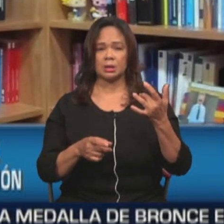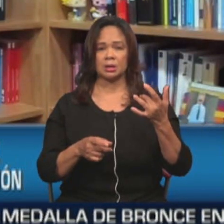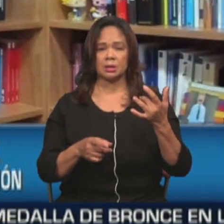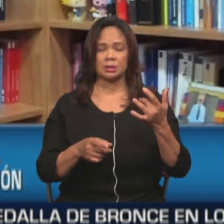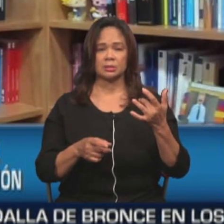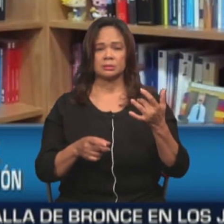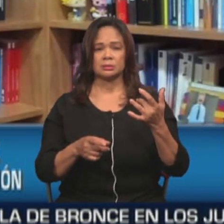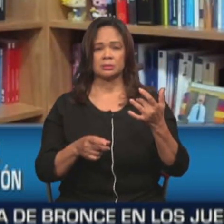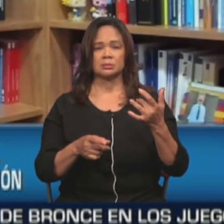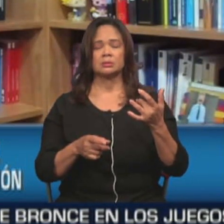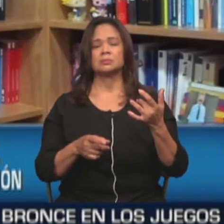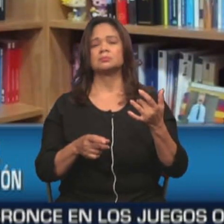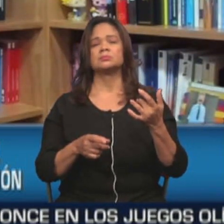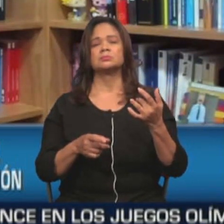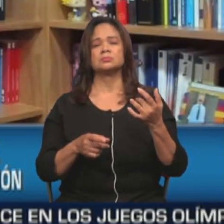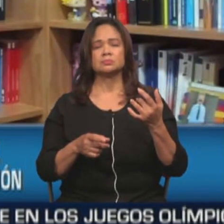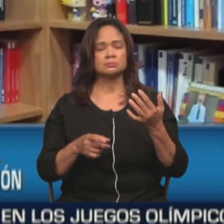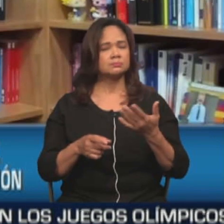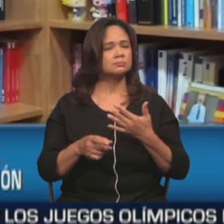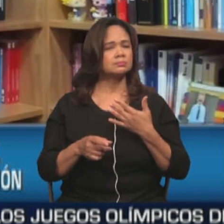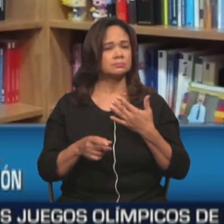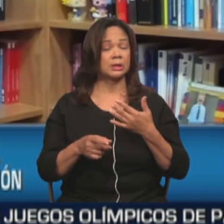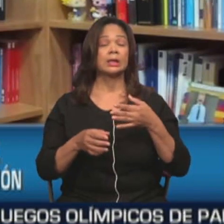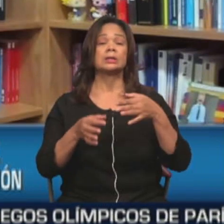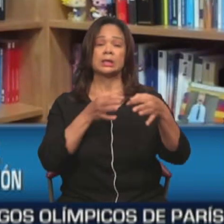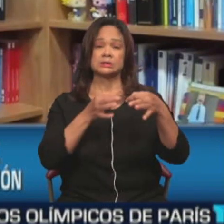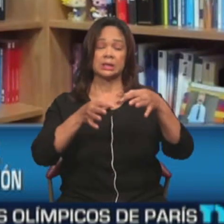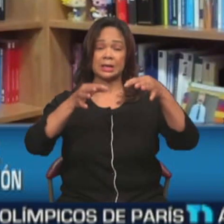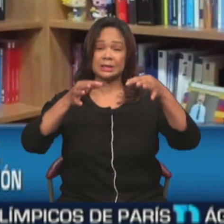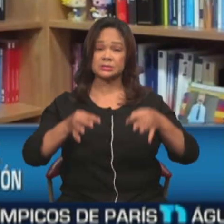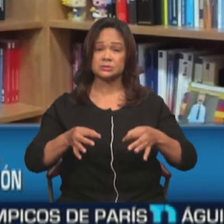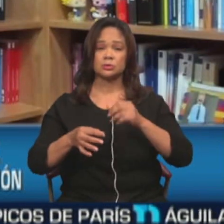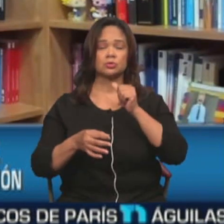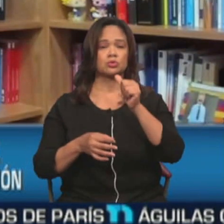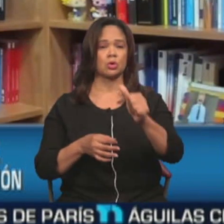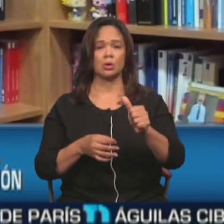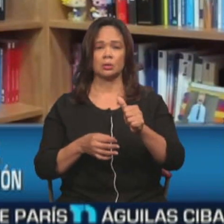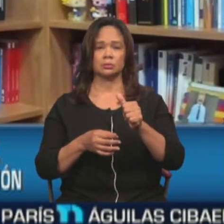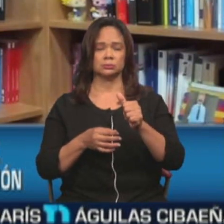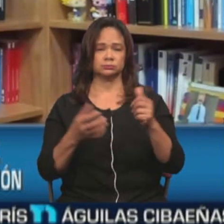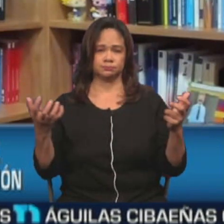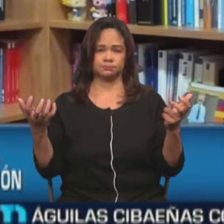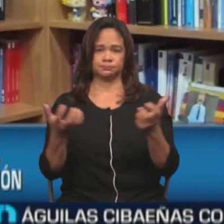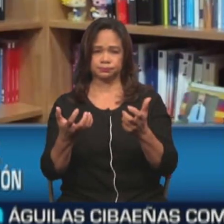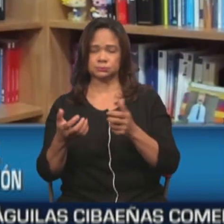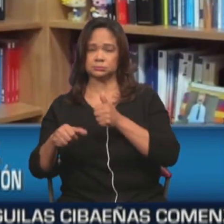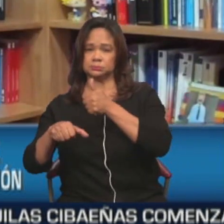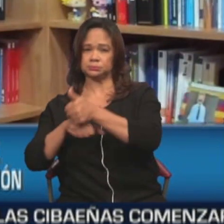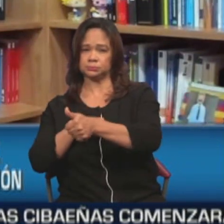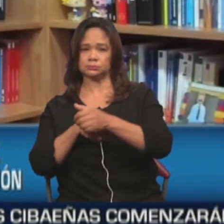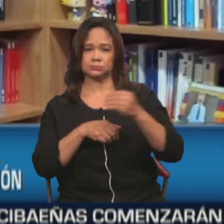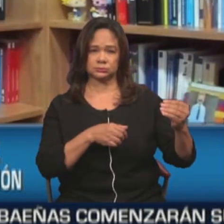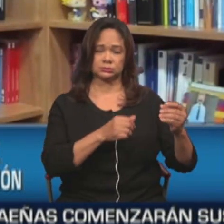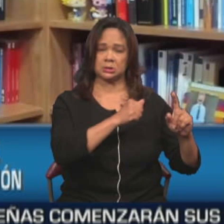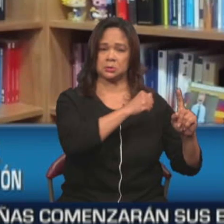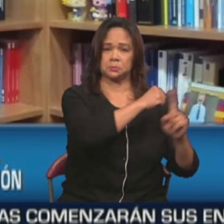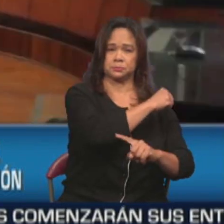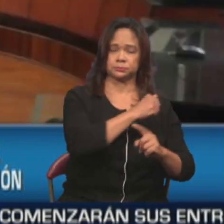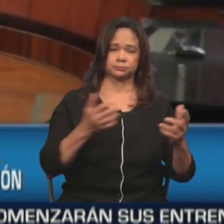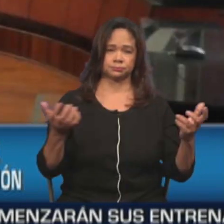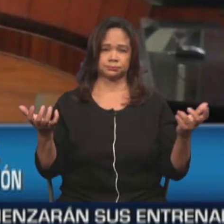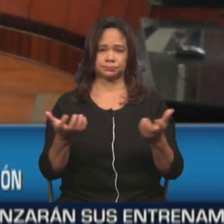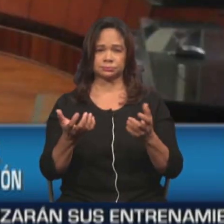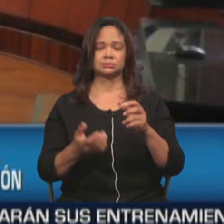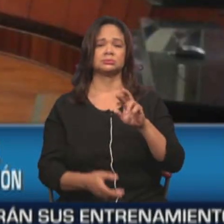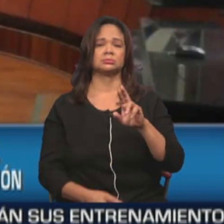como se hace en estos casos que siempre sucede. Aclaró que la sentencia indica que no hubo una correlación entre la acusación y la condena que recibió Rondón,